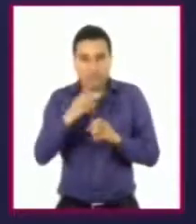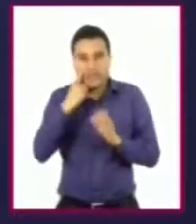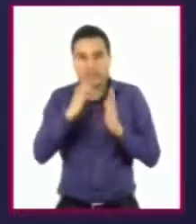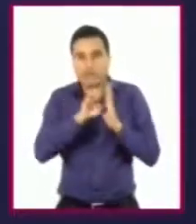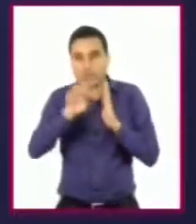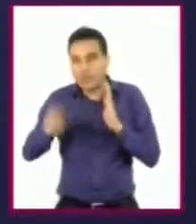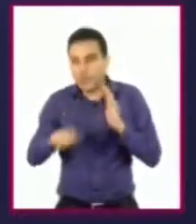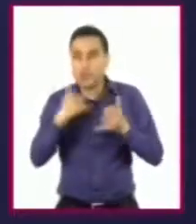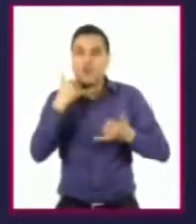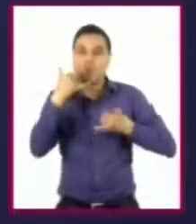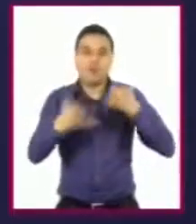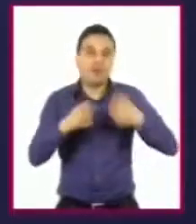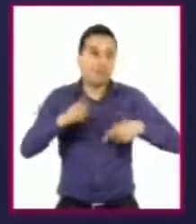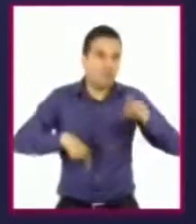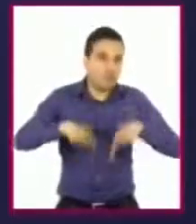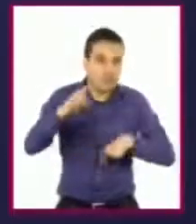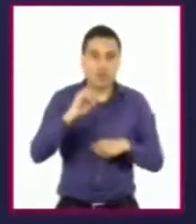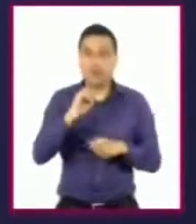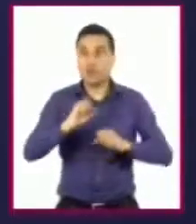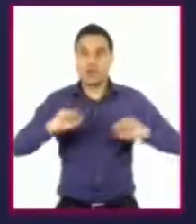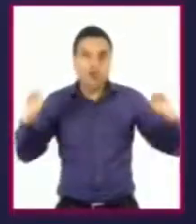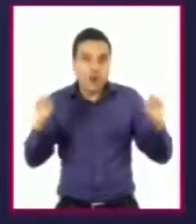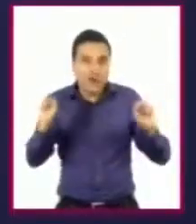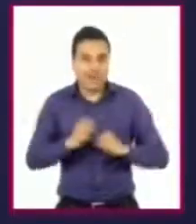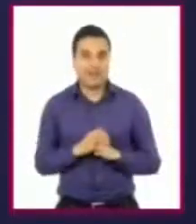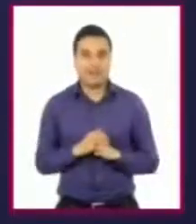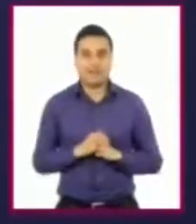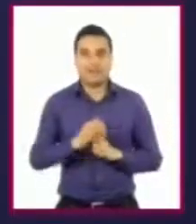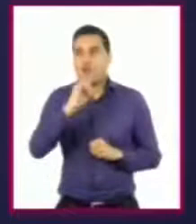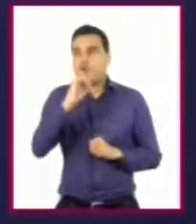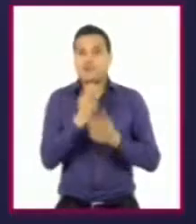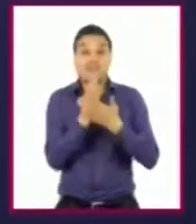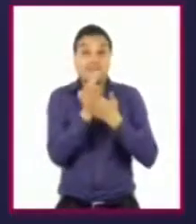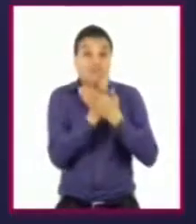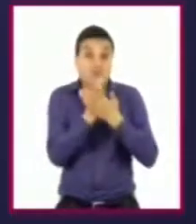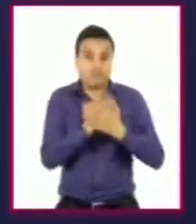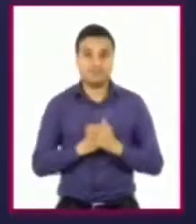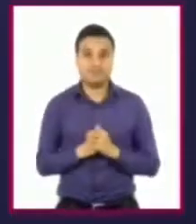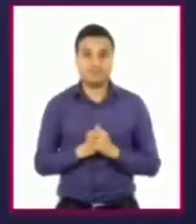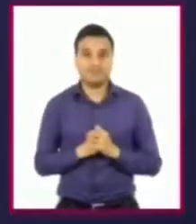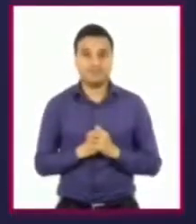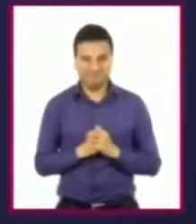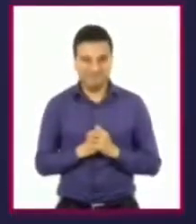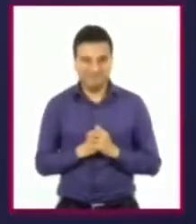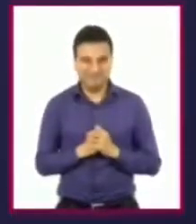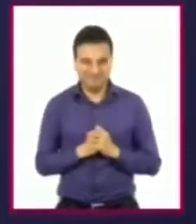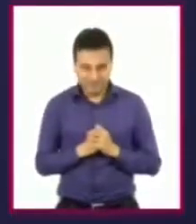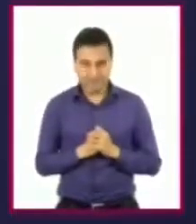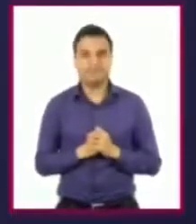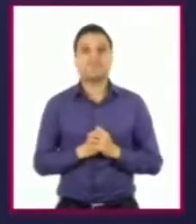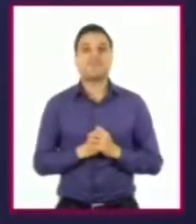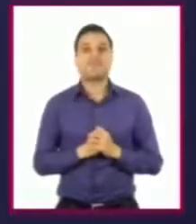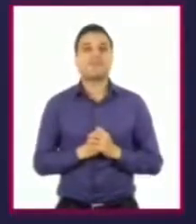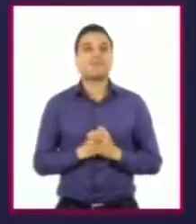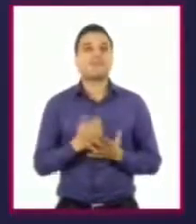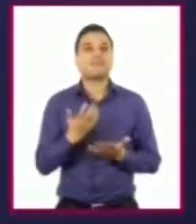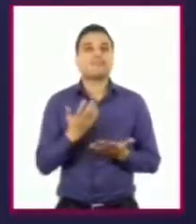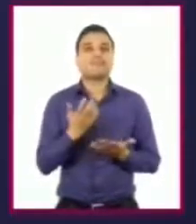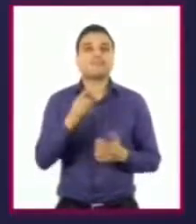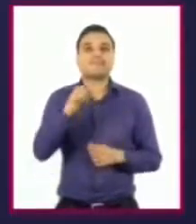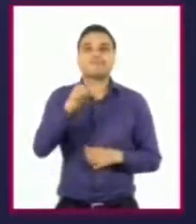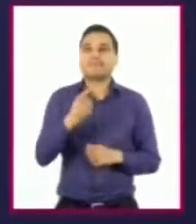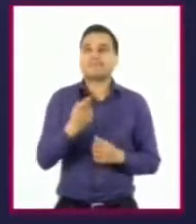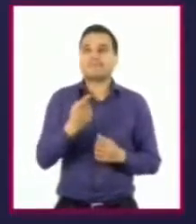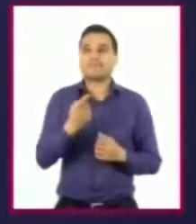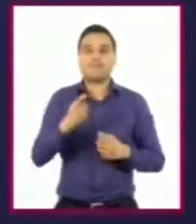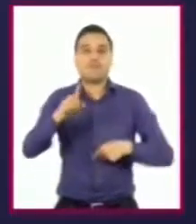fútbol o a las correteadas. Y cuando dibujan, en el primer caso, pueden saber su distancia